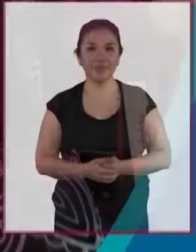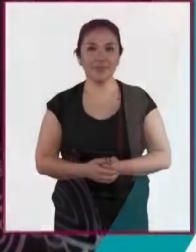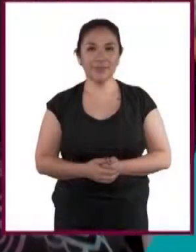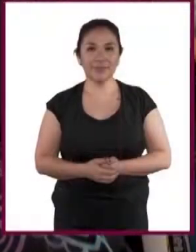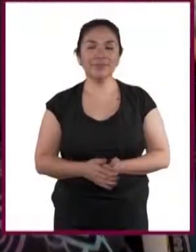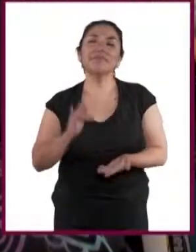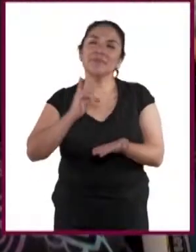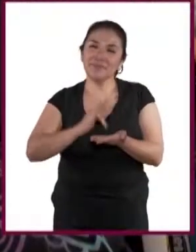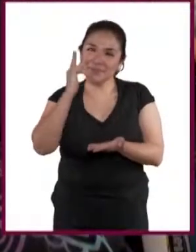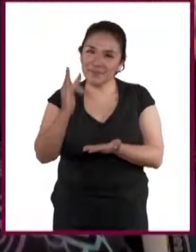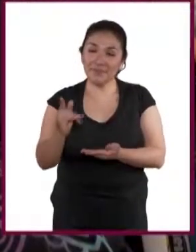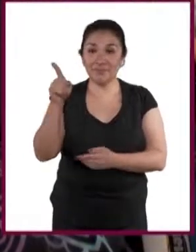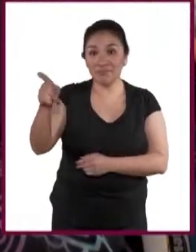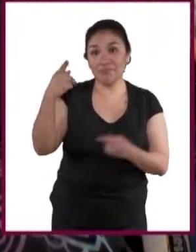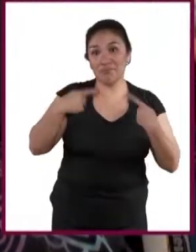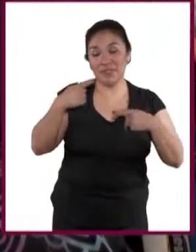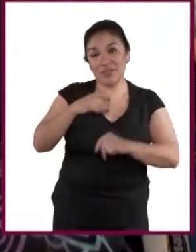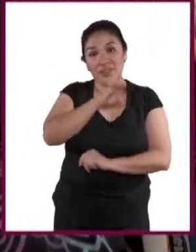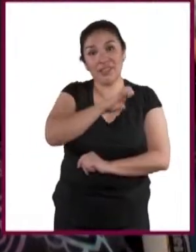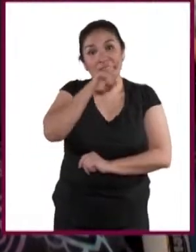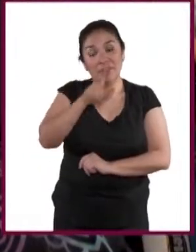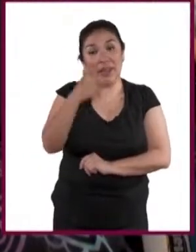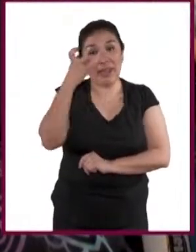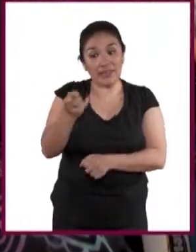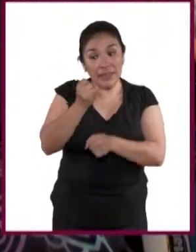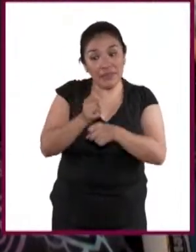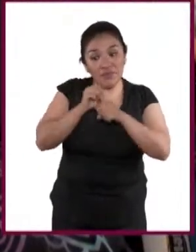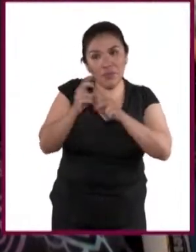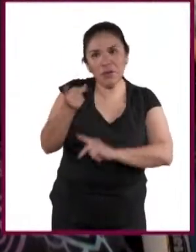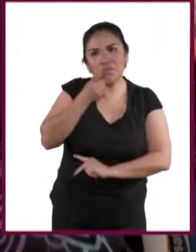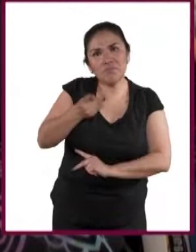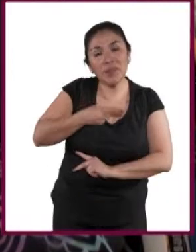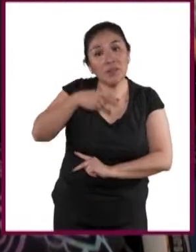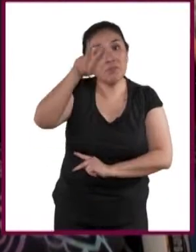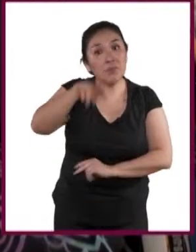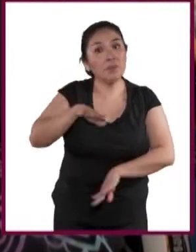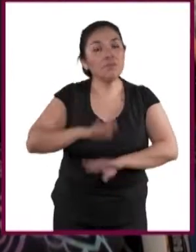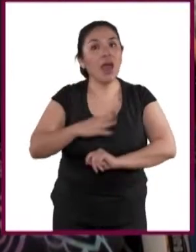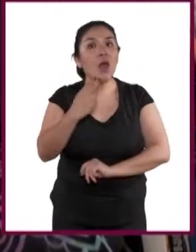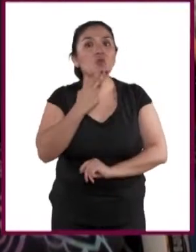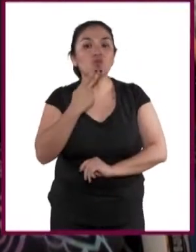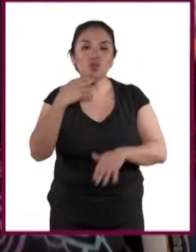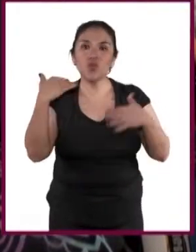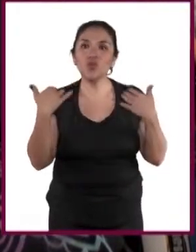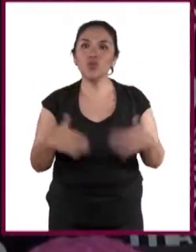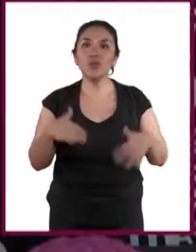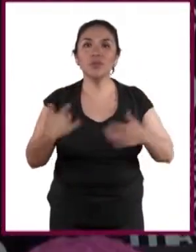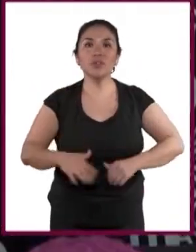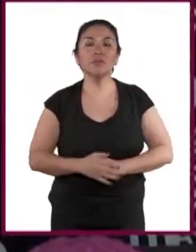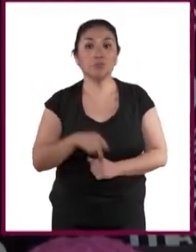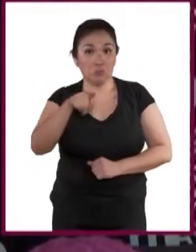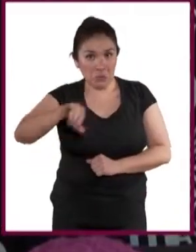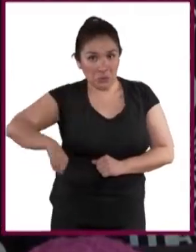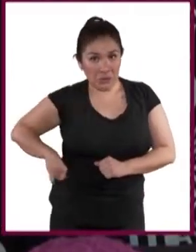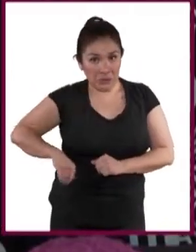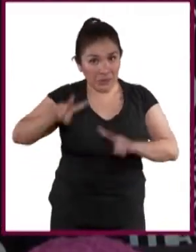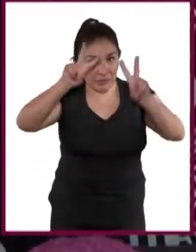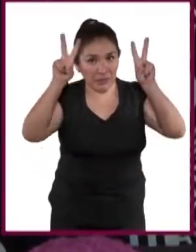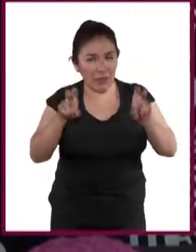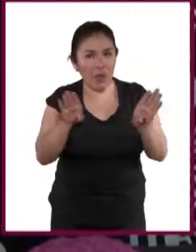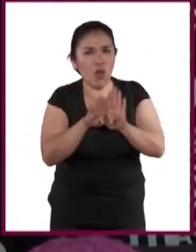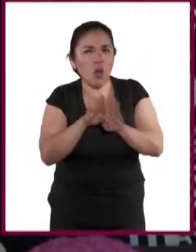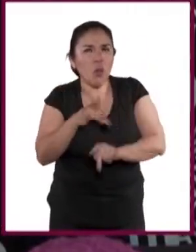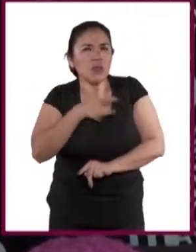Muchas gracias a nuestro especialista. La información que nos compartió es de mucha utilidad. Si te interesa el tema del